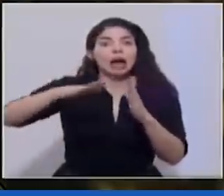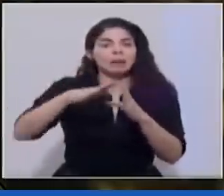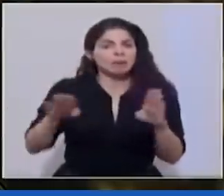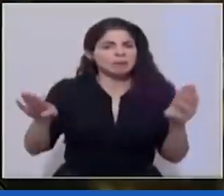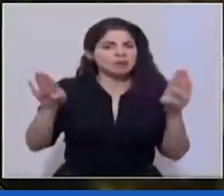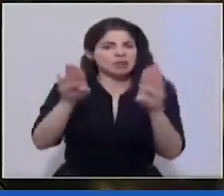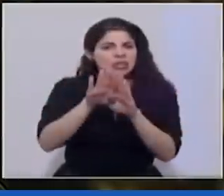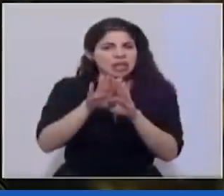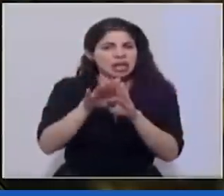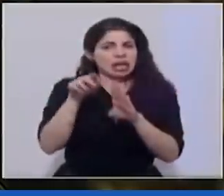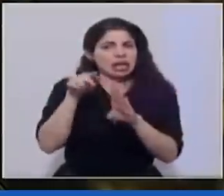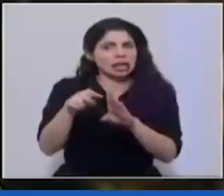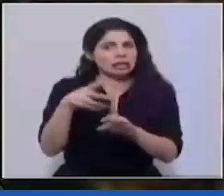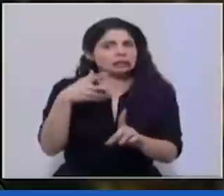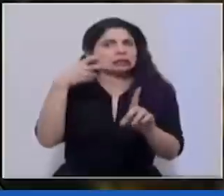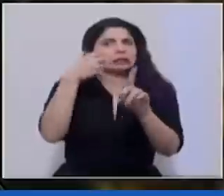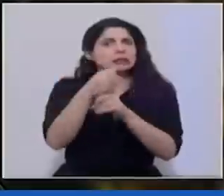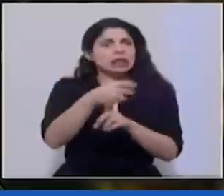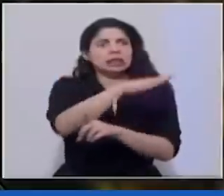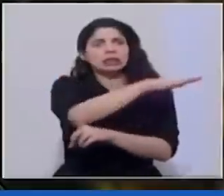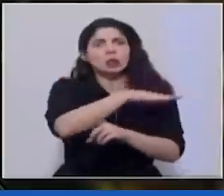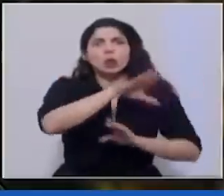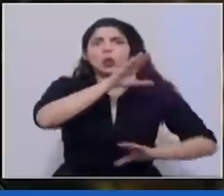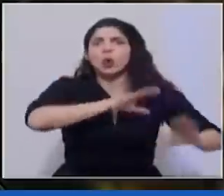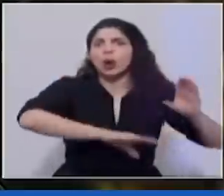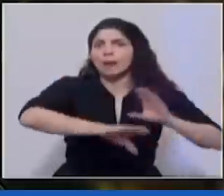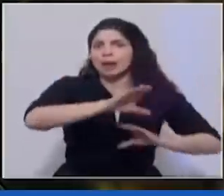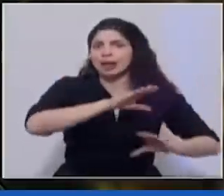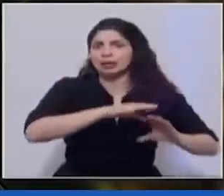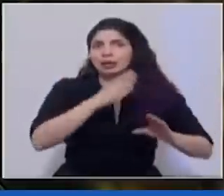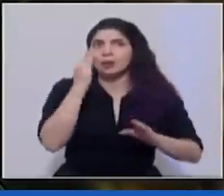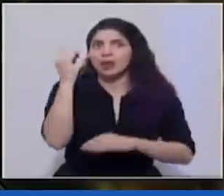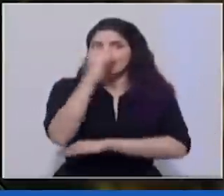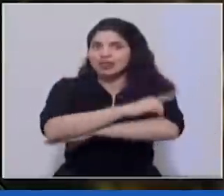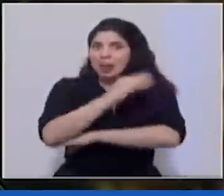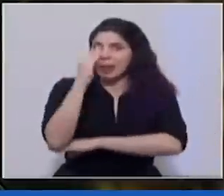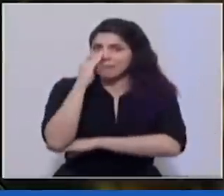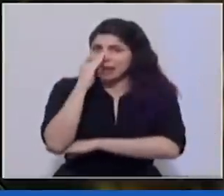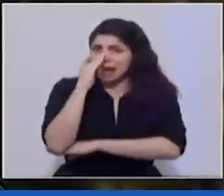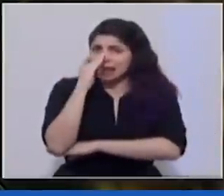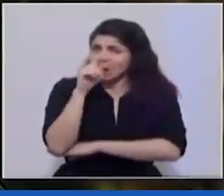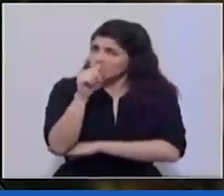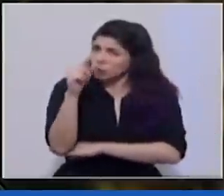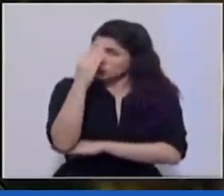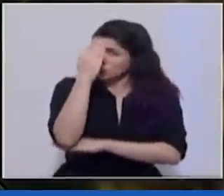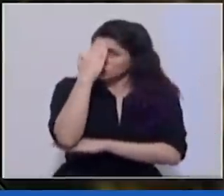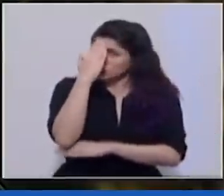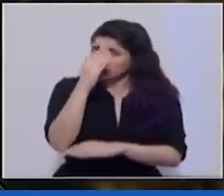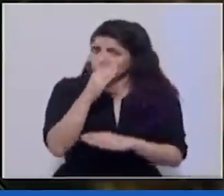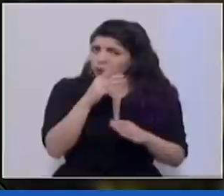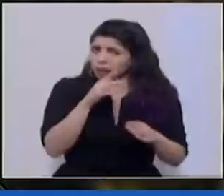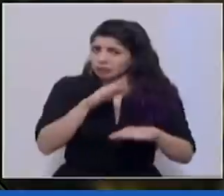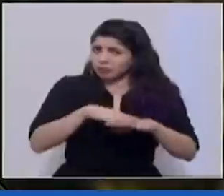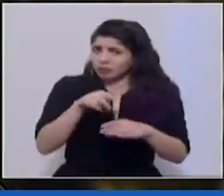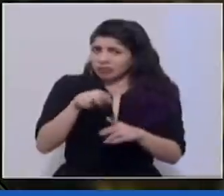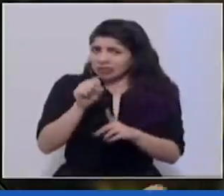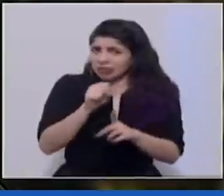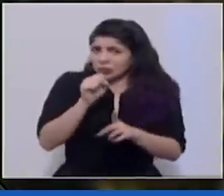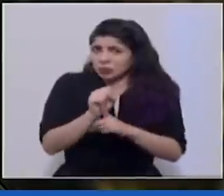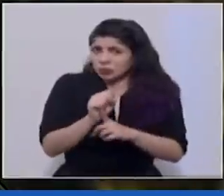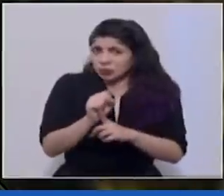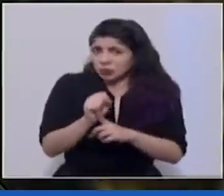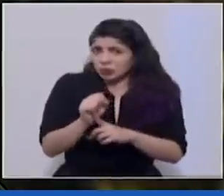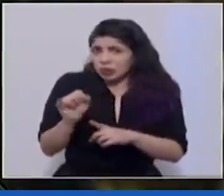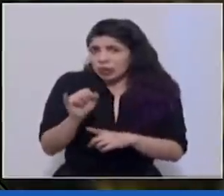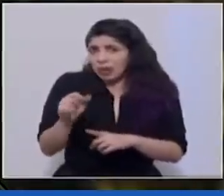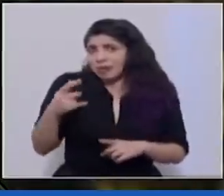momento afectando toda la actividad comercial con motivo del día de la madre si son conscientes de eso de ese riesgo al que se van a